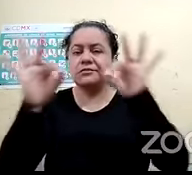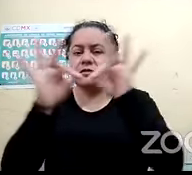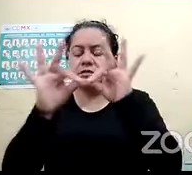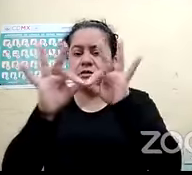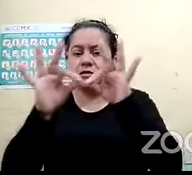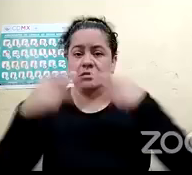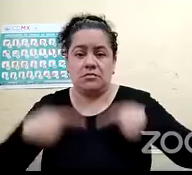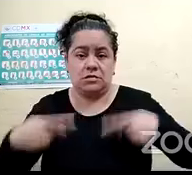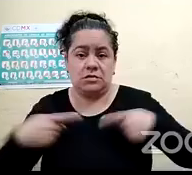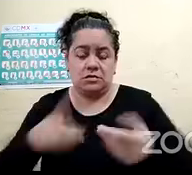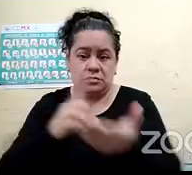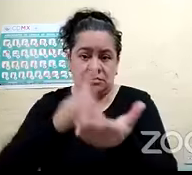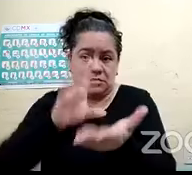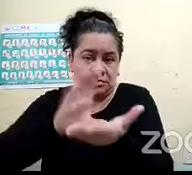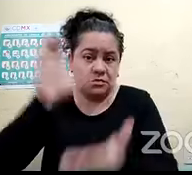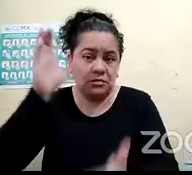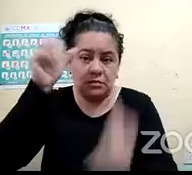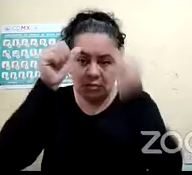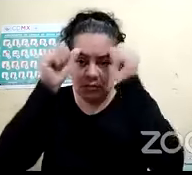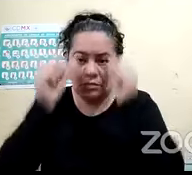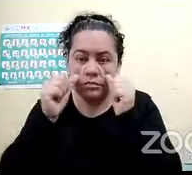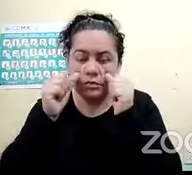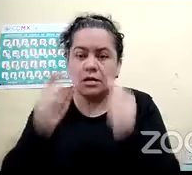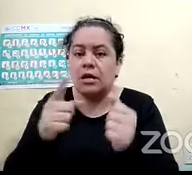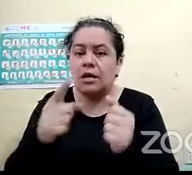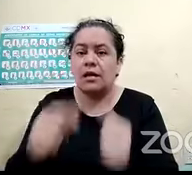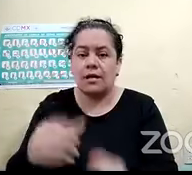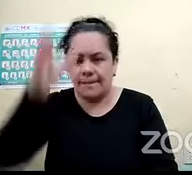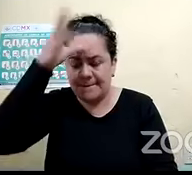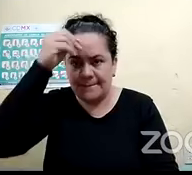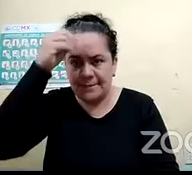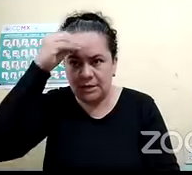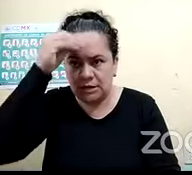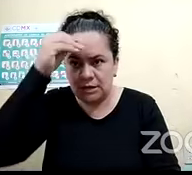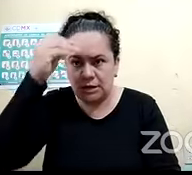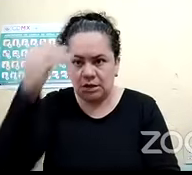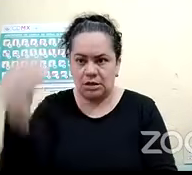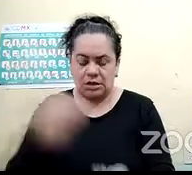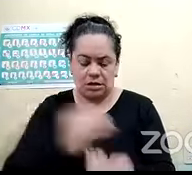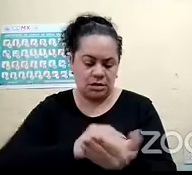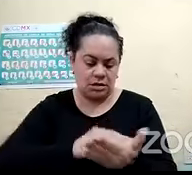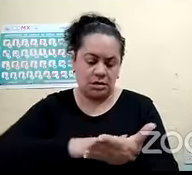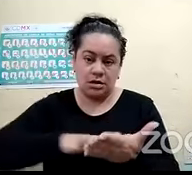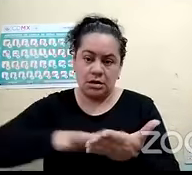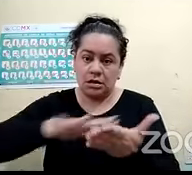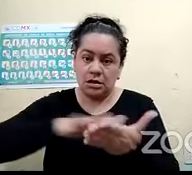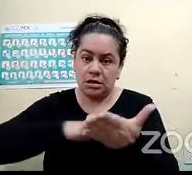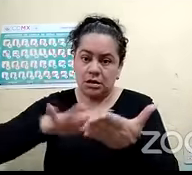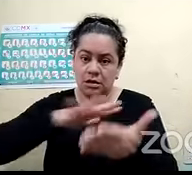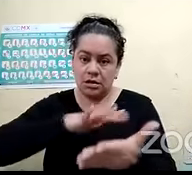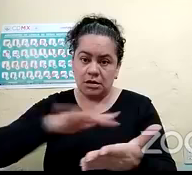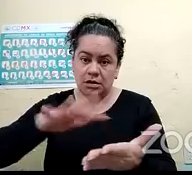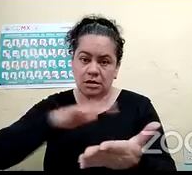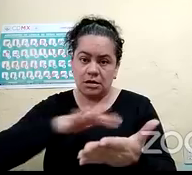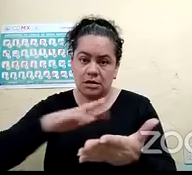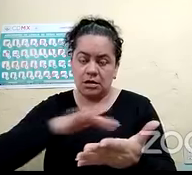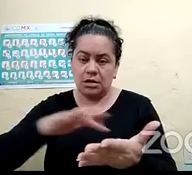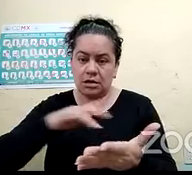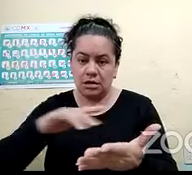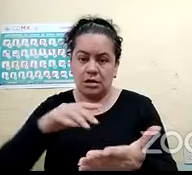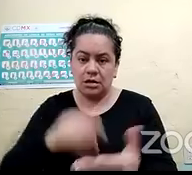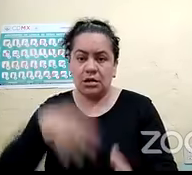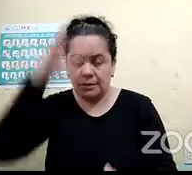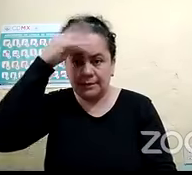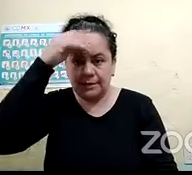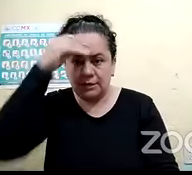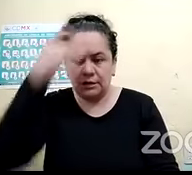alfabetizar, para podernos comunicar. De hecho, pues, es una llave de acceso a la cultura. porque nos abre